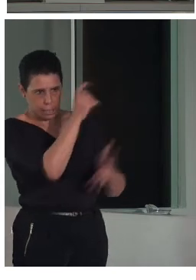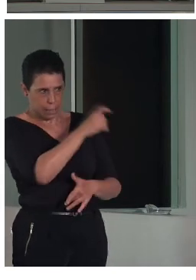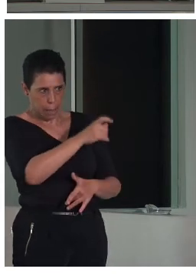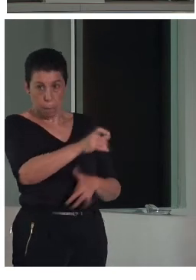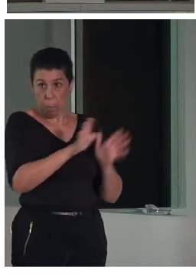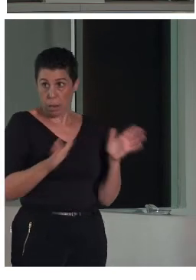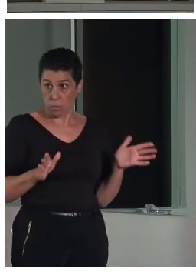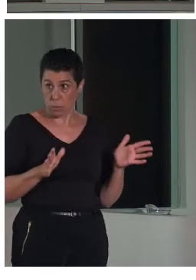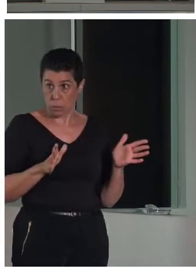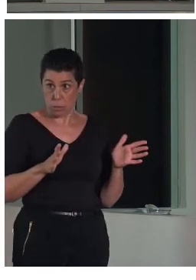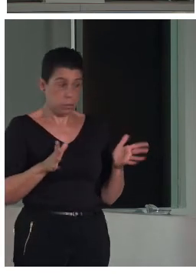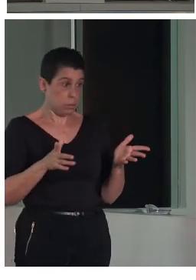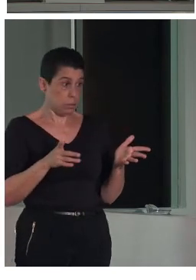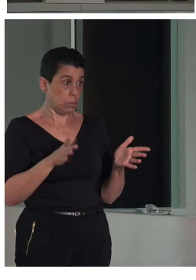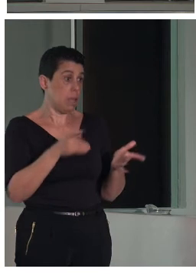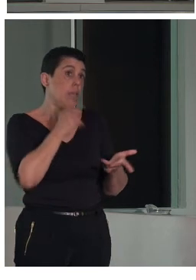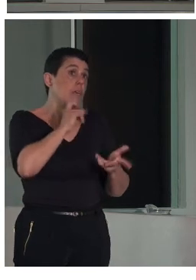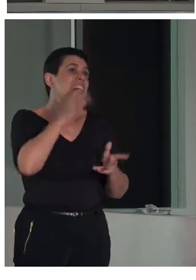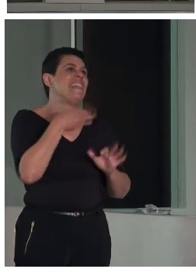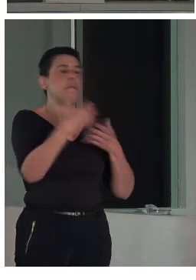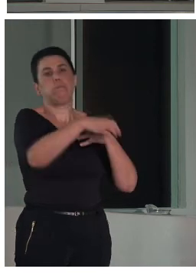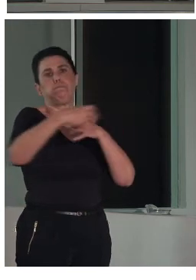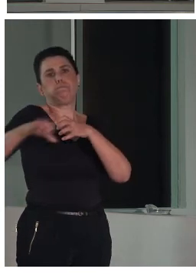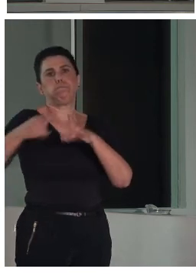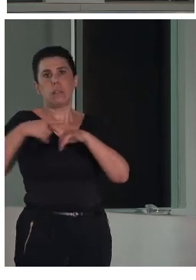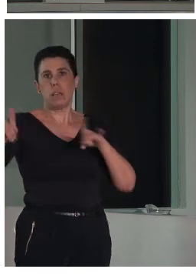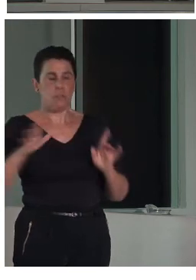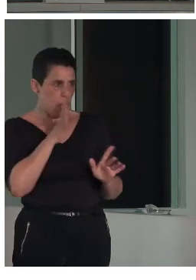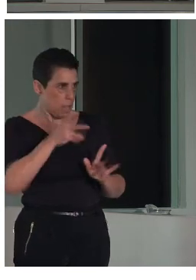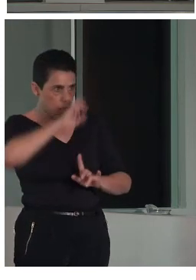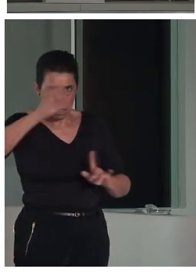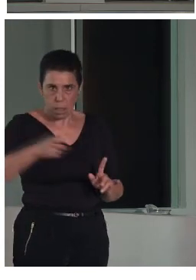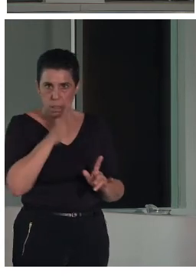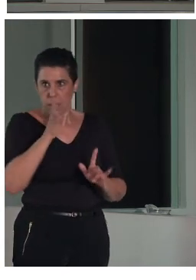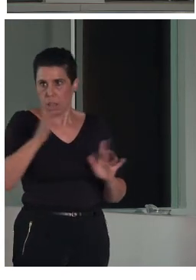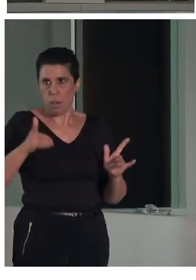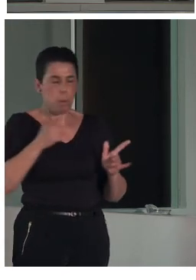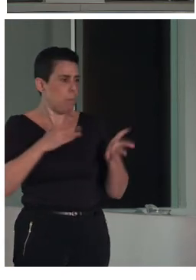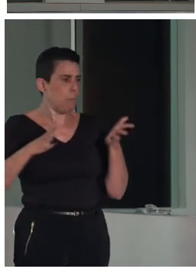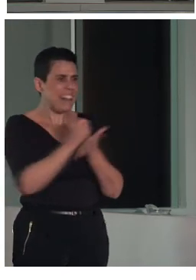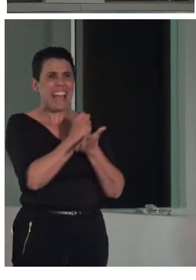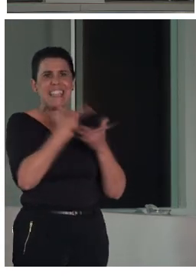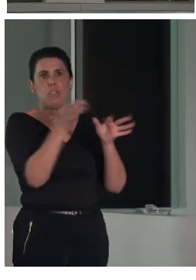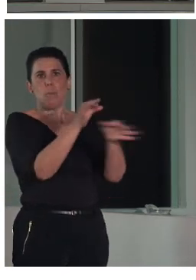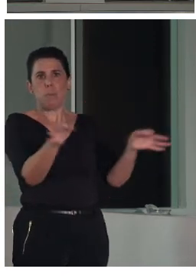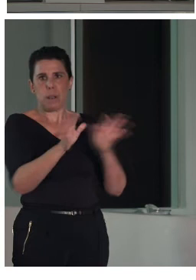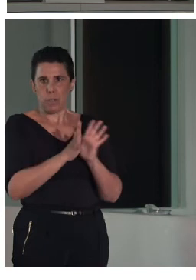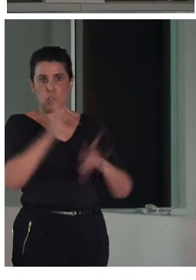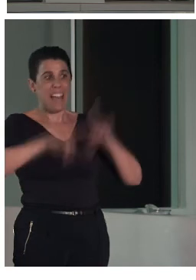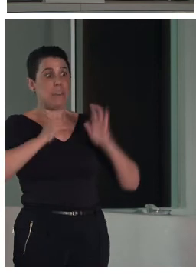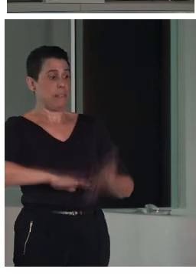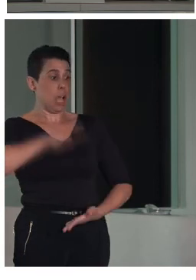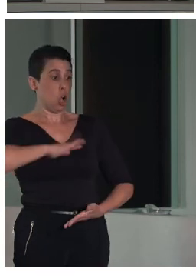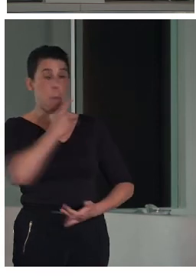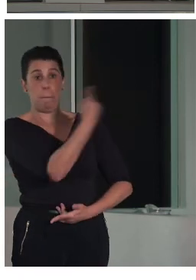ni que a todos nos digan que no lo entienden porque resulta que tienen muchas necesidades de apoyo ni que todos nos digan que está perfectamente porque resulta que tienen mayores competencias